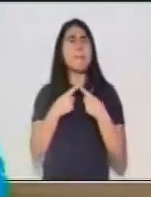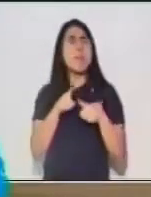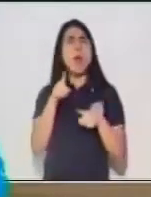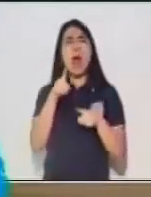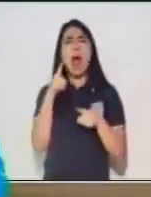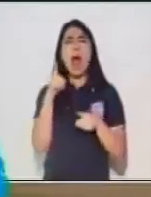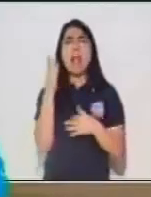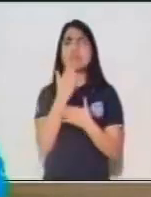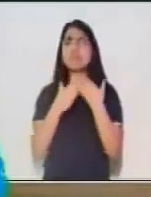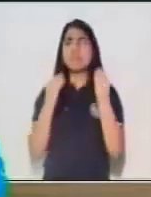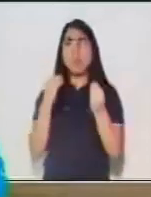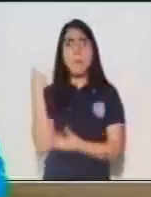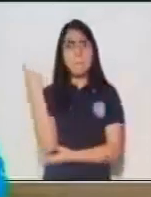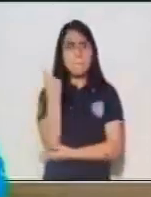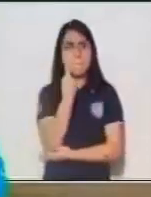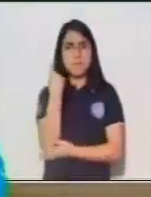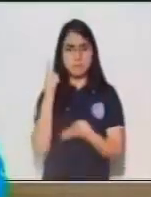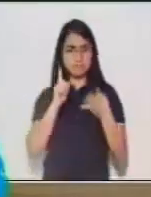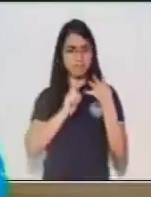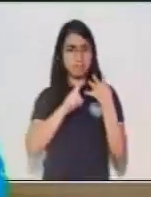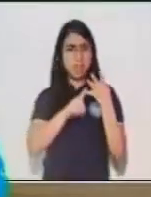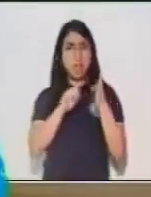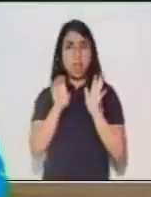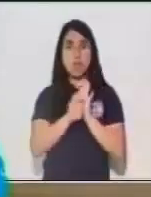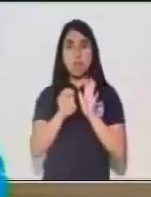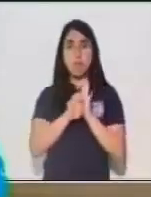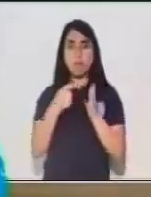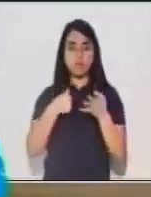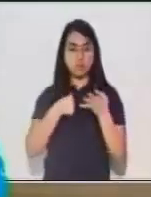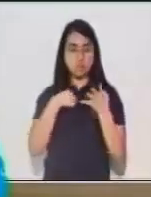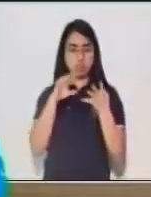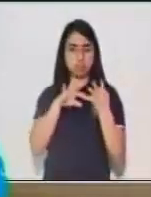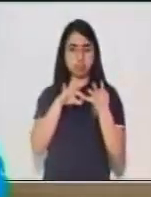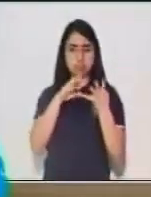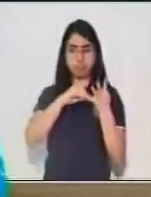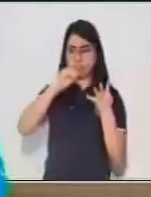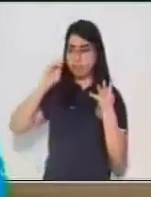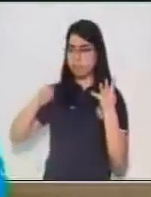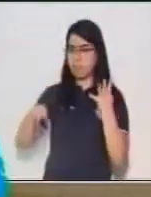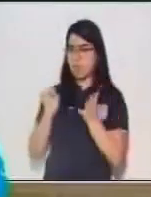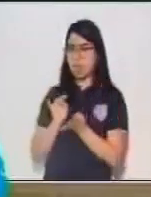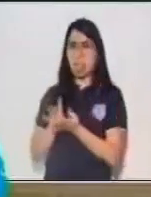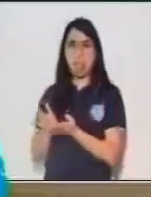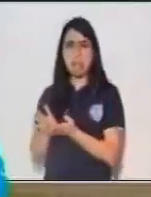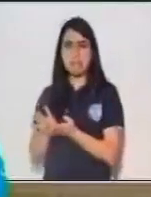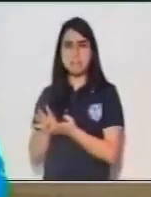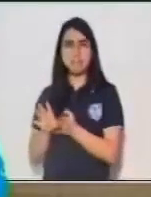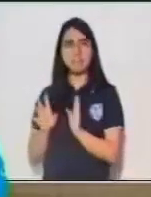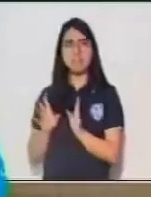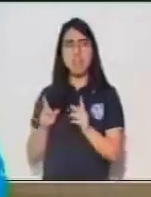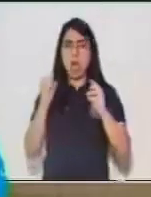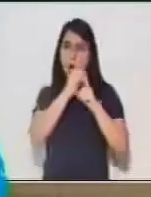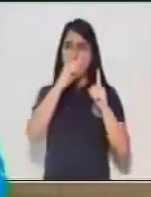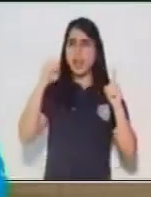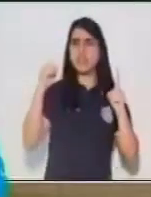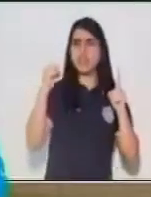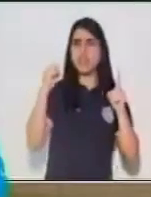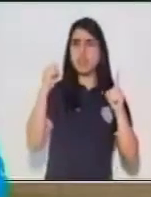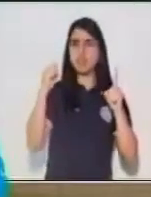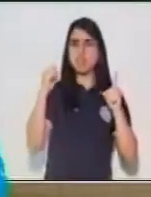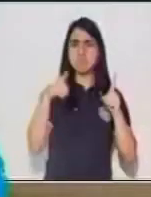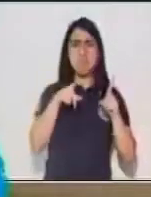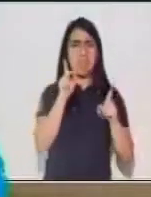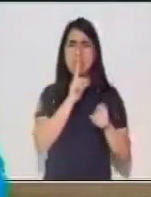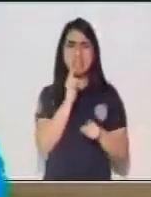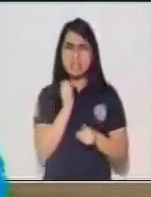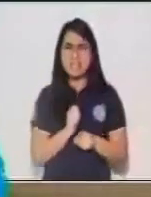si lo quitamos, el sujeto no pierde sentido. O sea, no es necesario que esté y lo